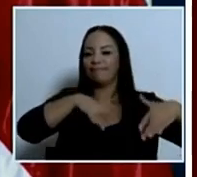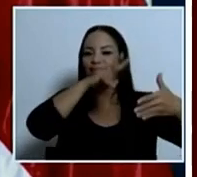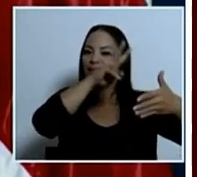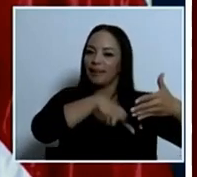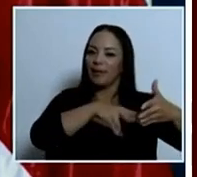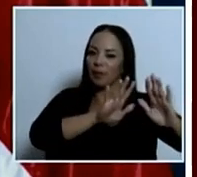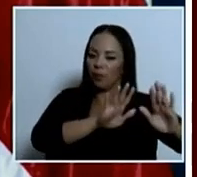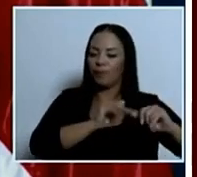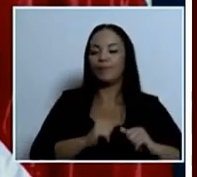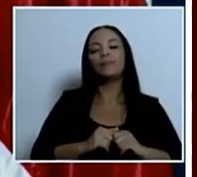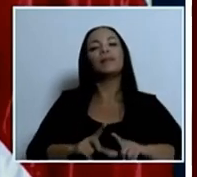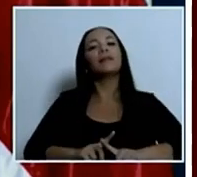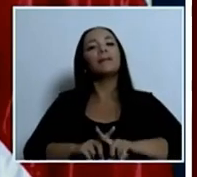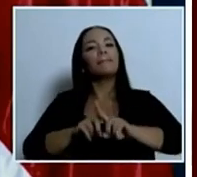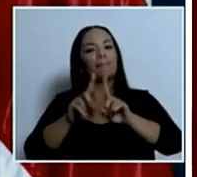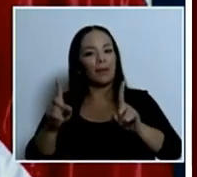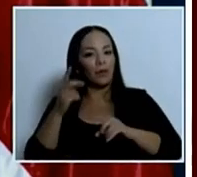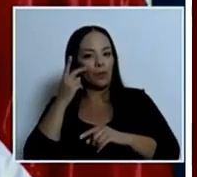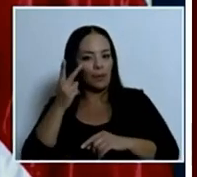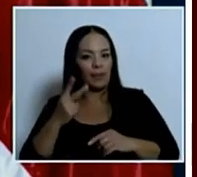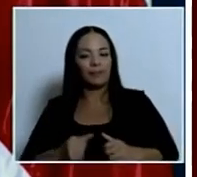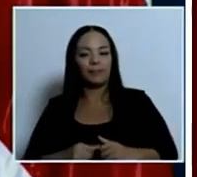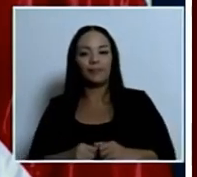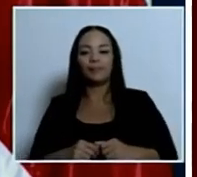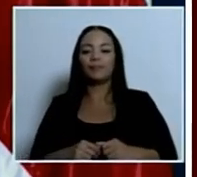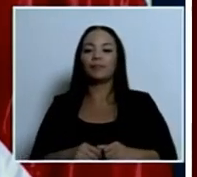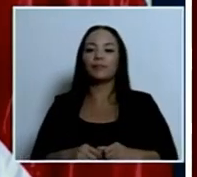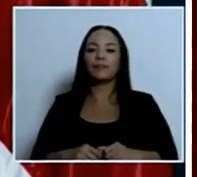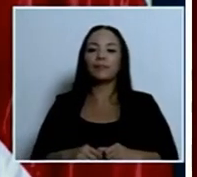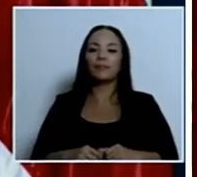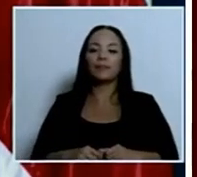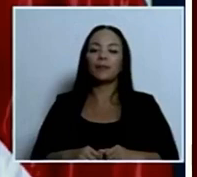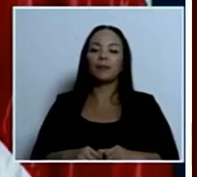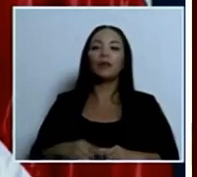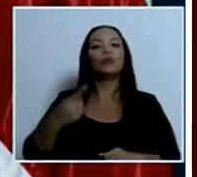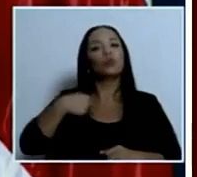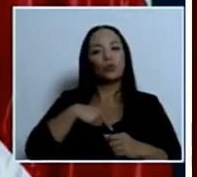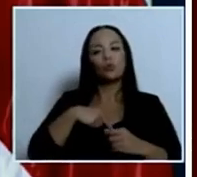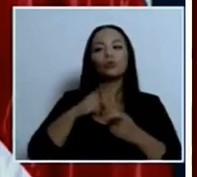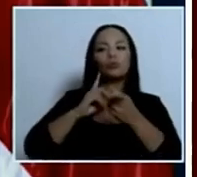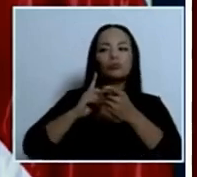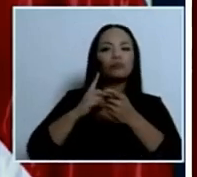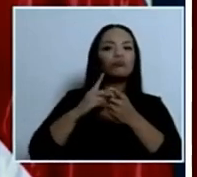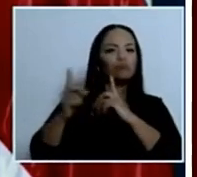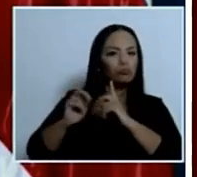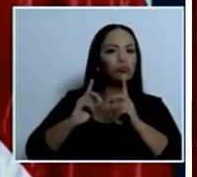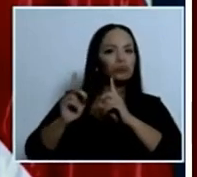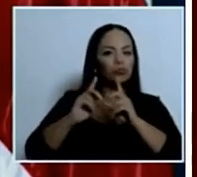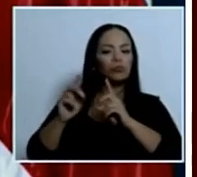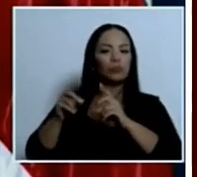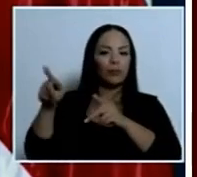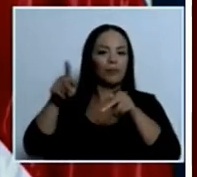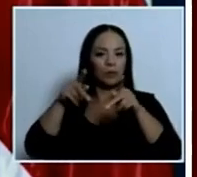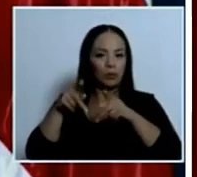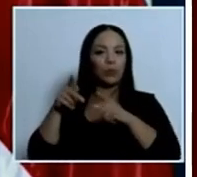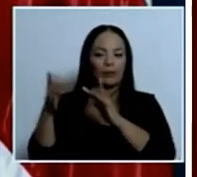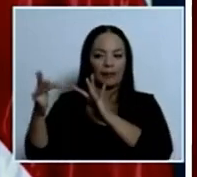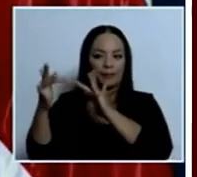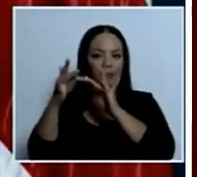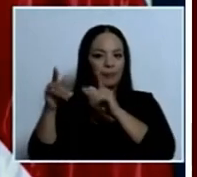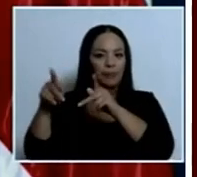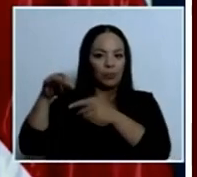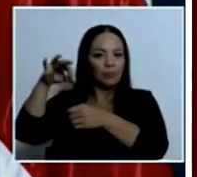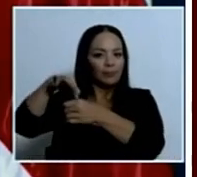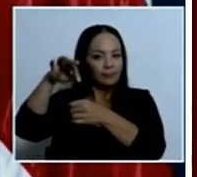contacto cotidiano con los productores agropecuarios que tenemos nosotros, que